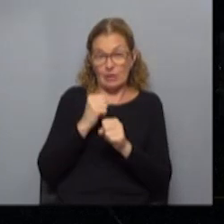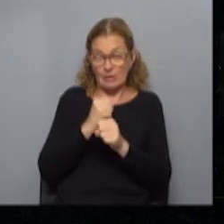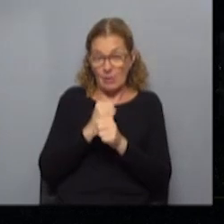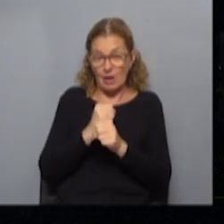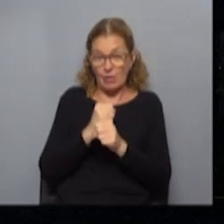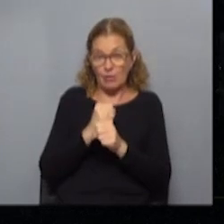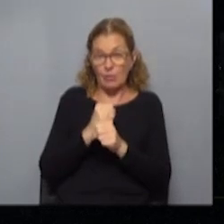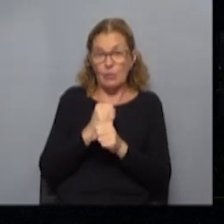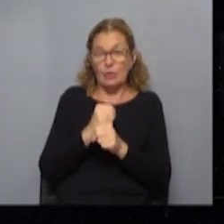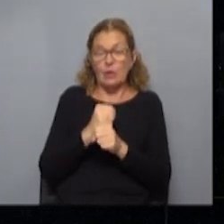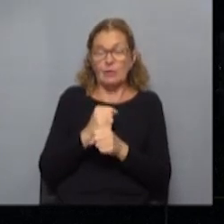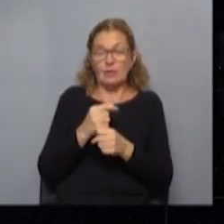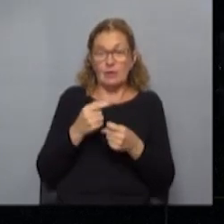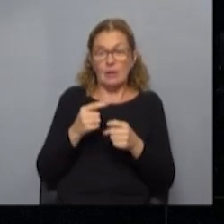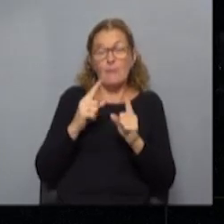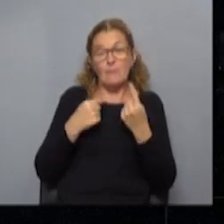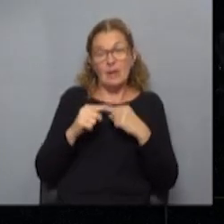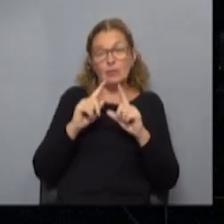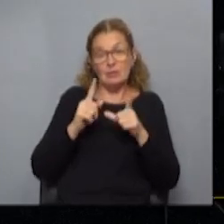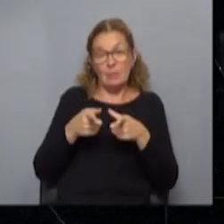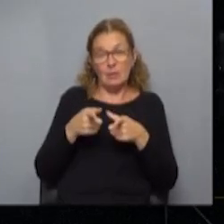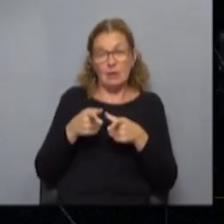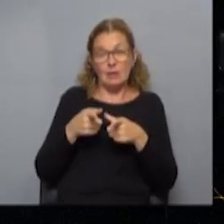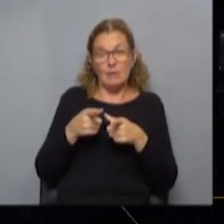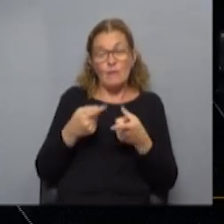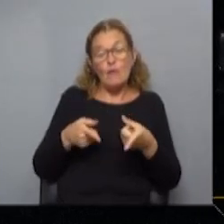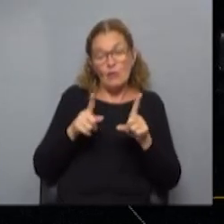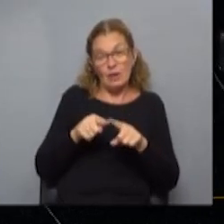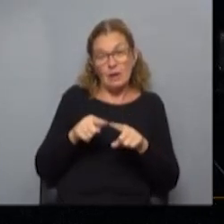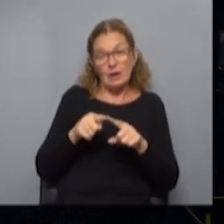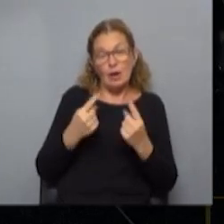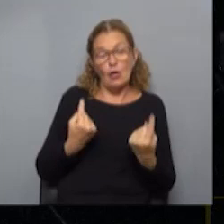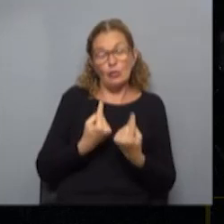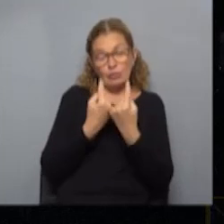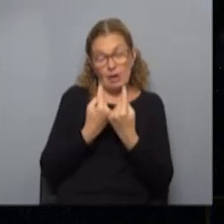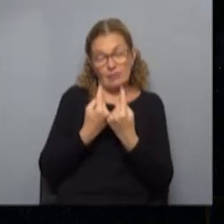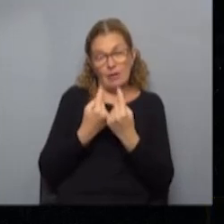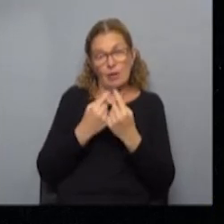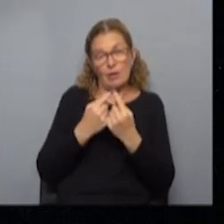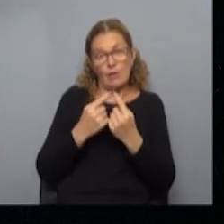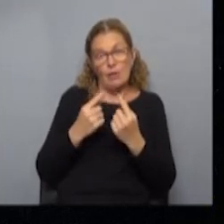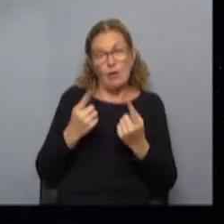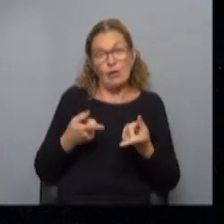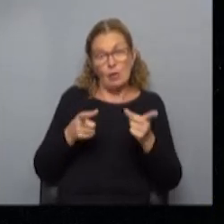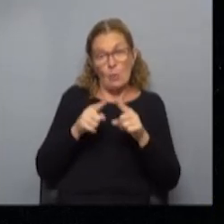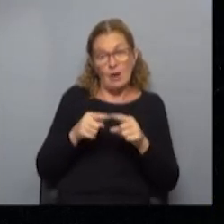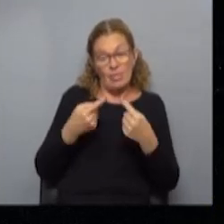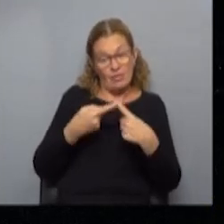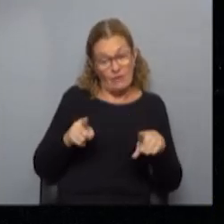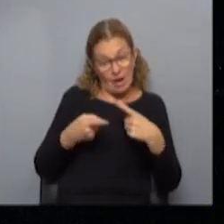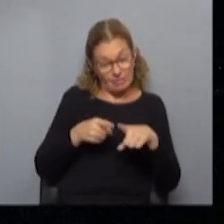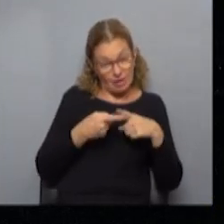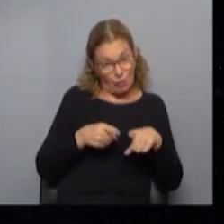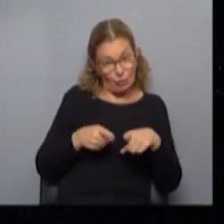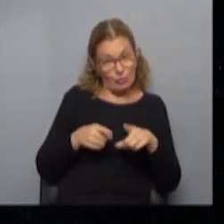dentro del marco de la recuperación del sector pero también retomar reencontrarse recuperar un montón de